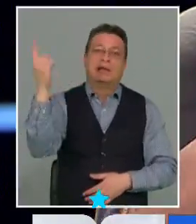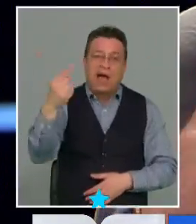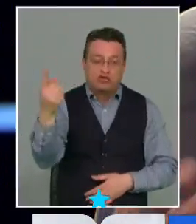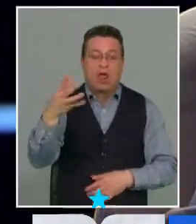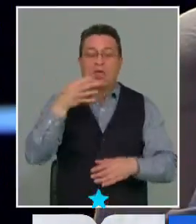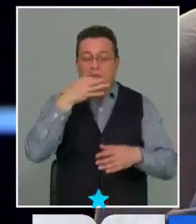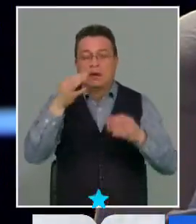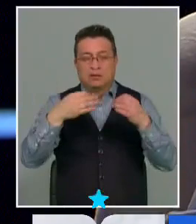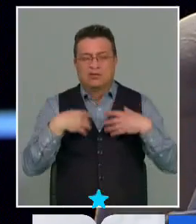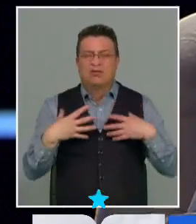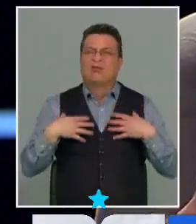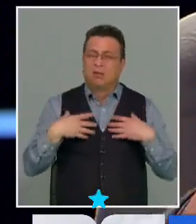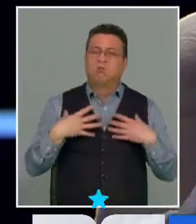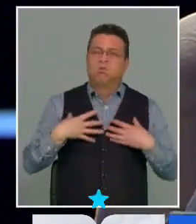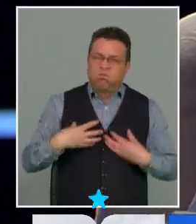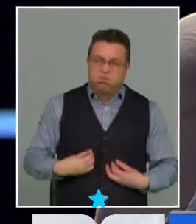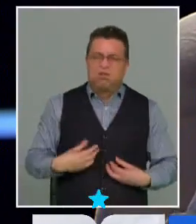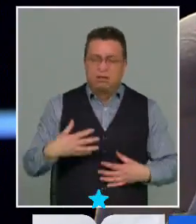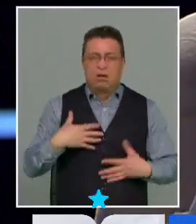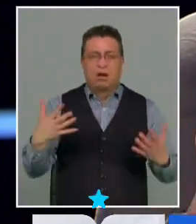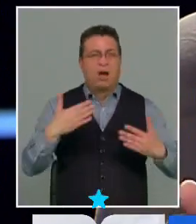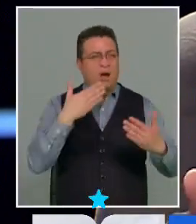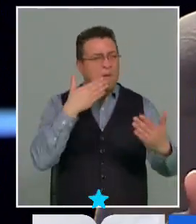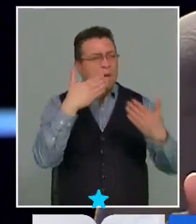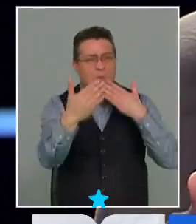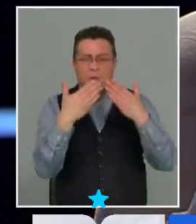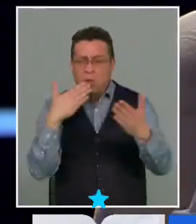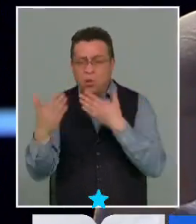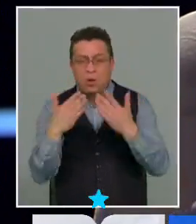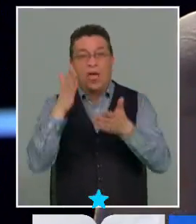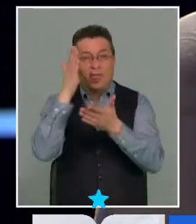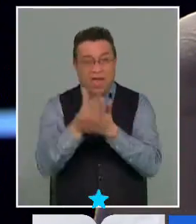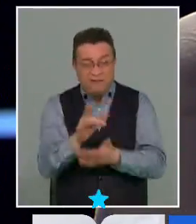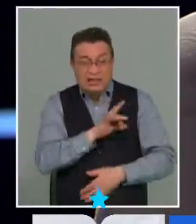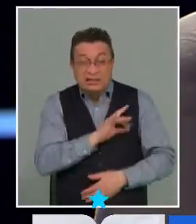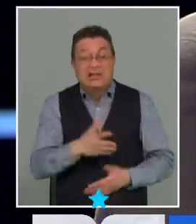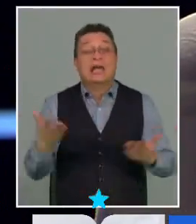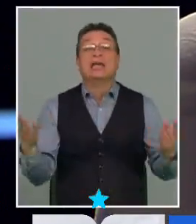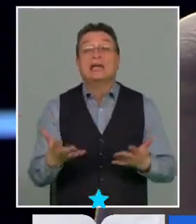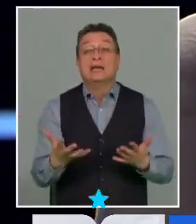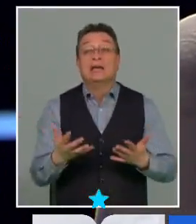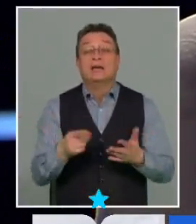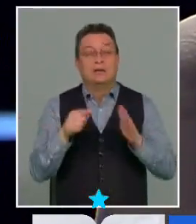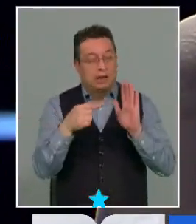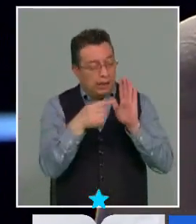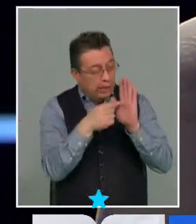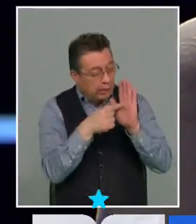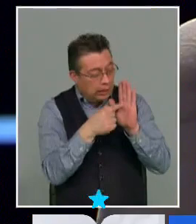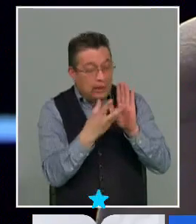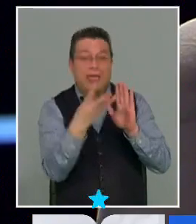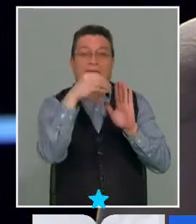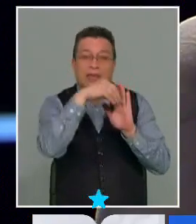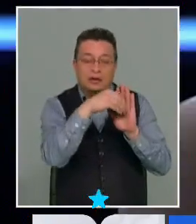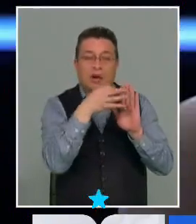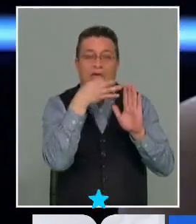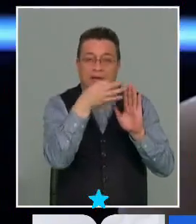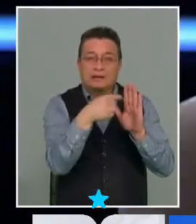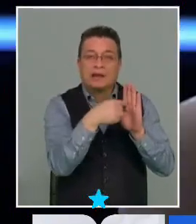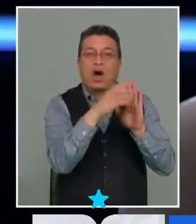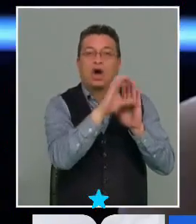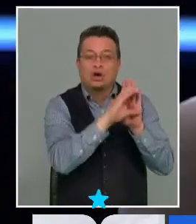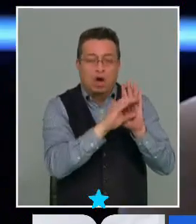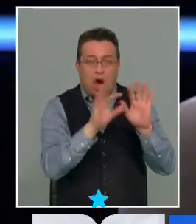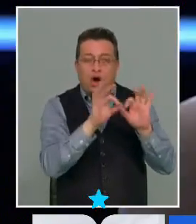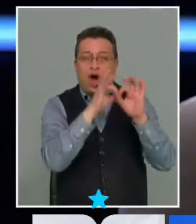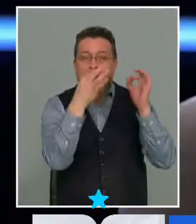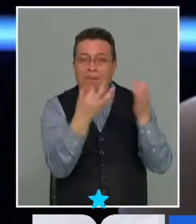como abrumado porque lo que se discute lo que tenemos que discutir en Chile es sobre los contenidos de la nueva constitución el texto completo el texto